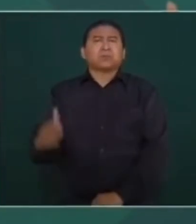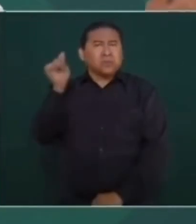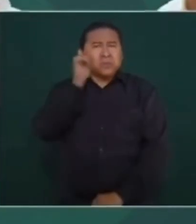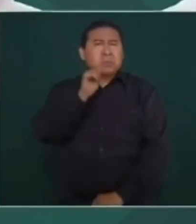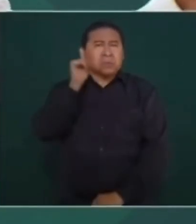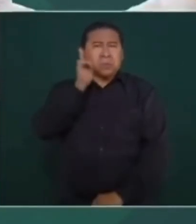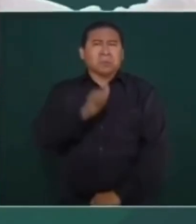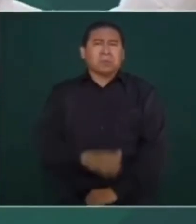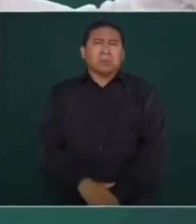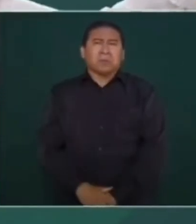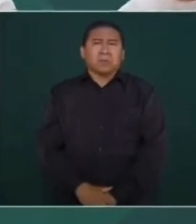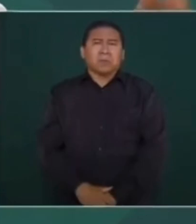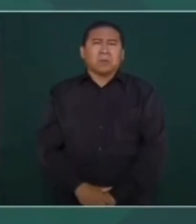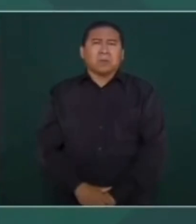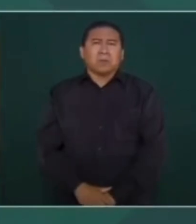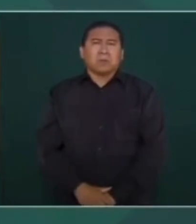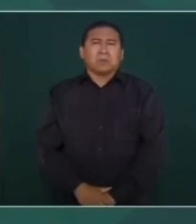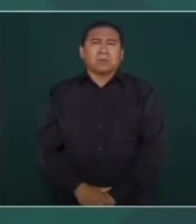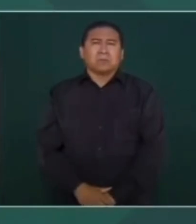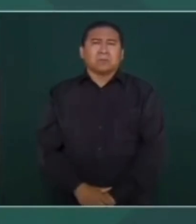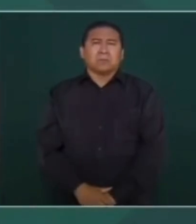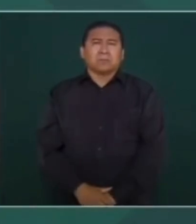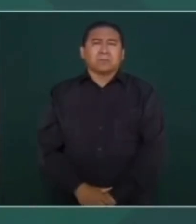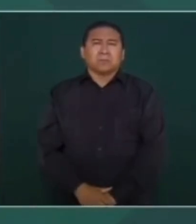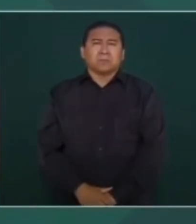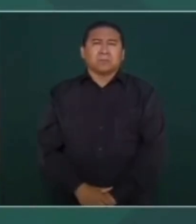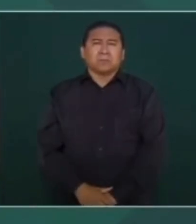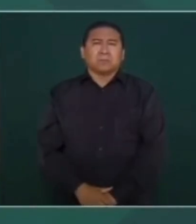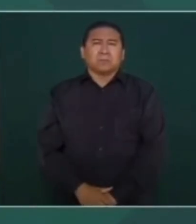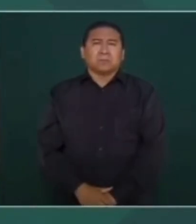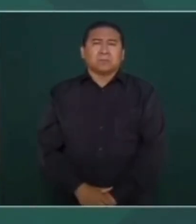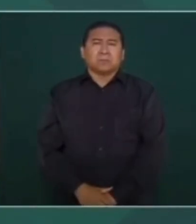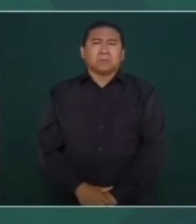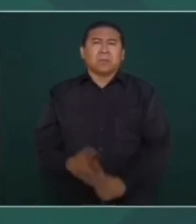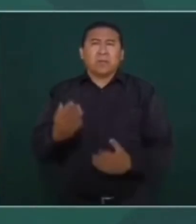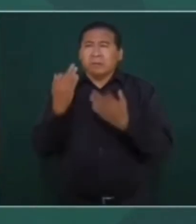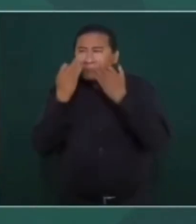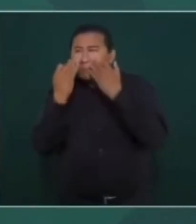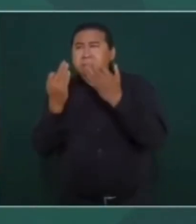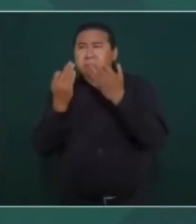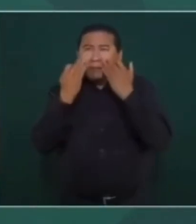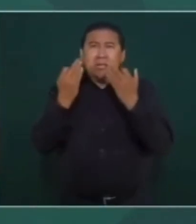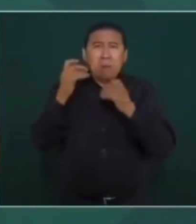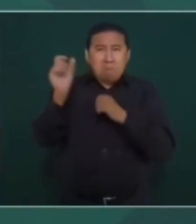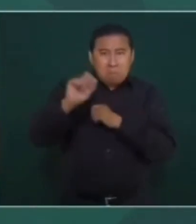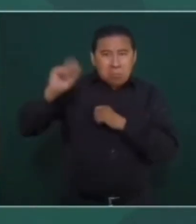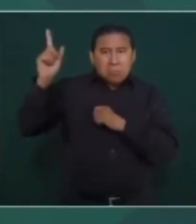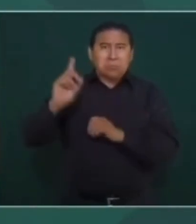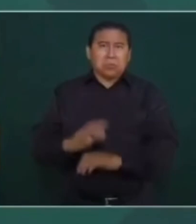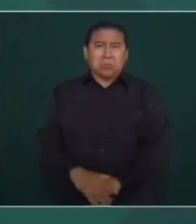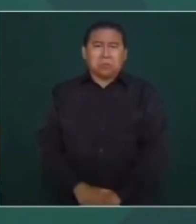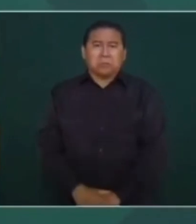has estado como mirona profesional,